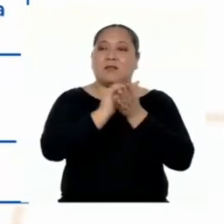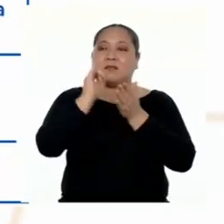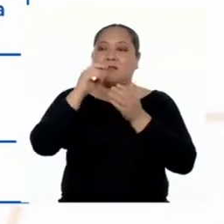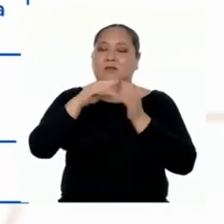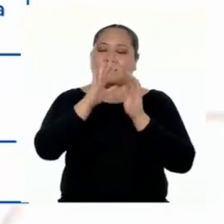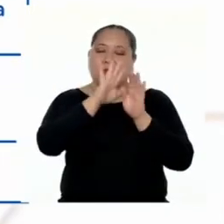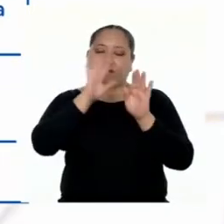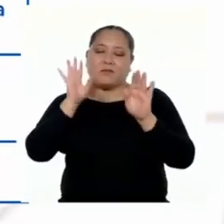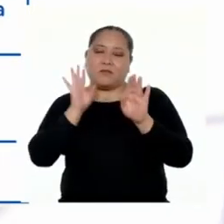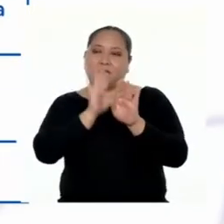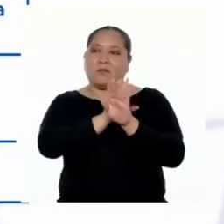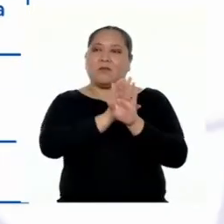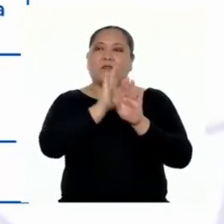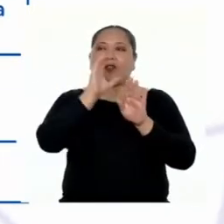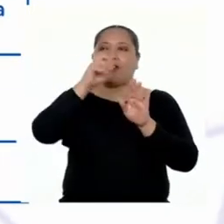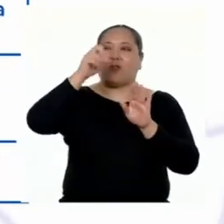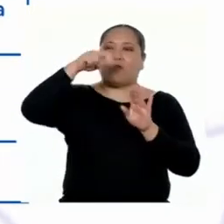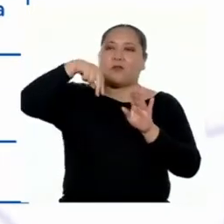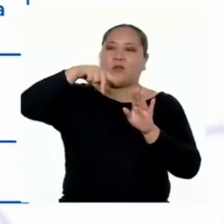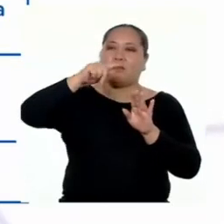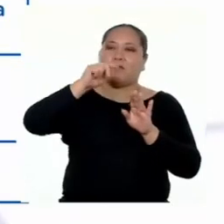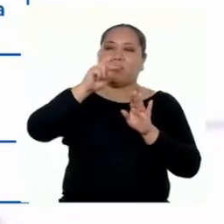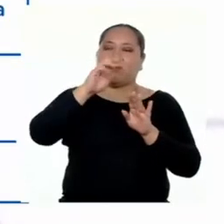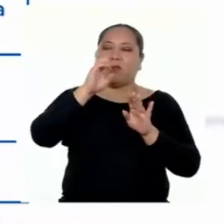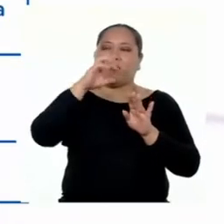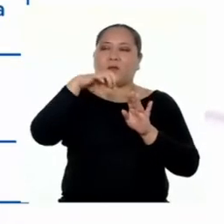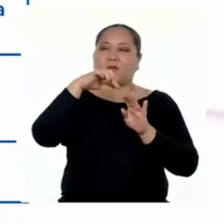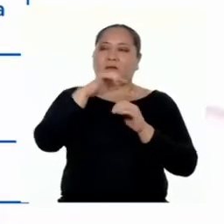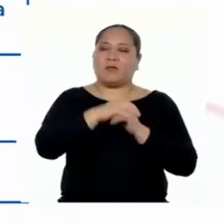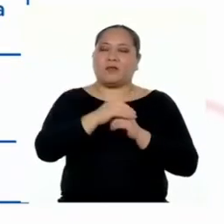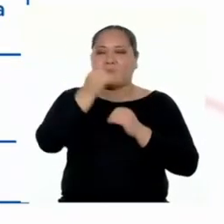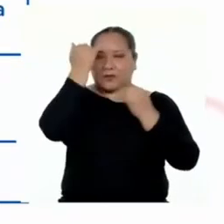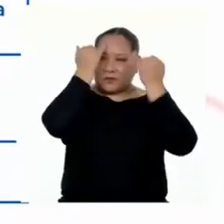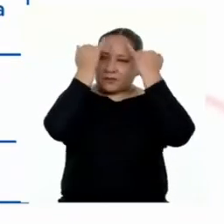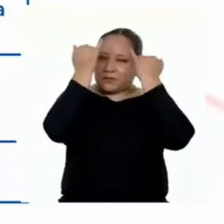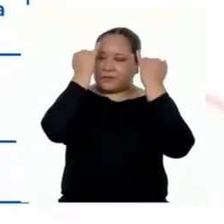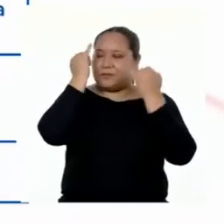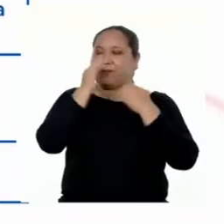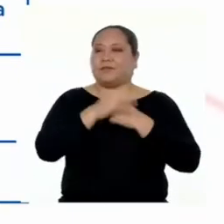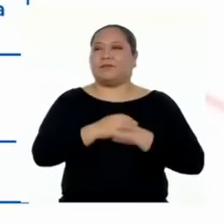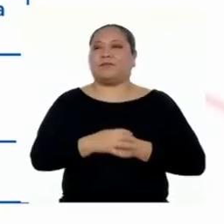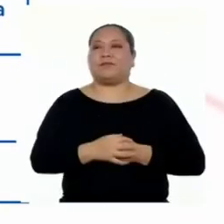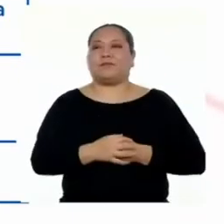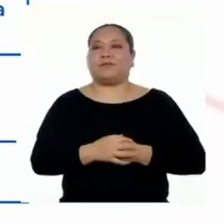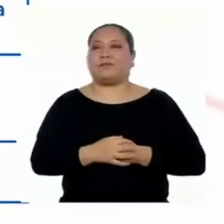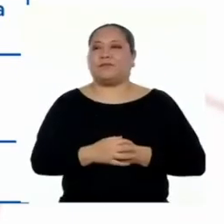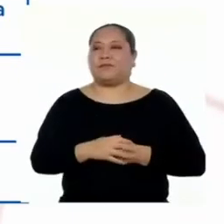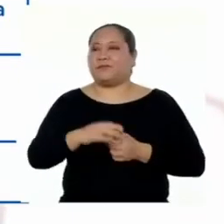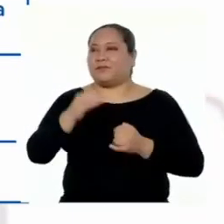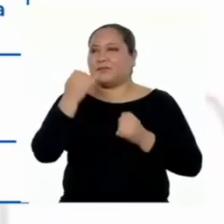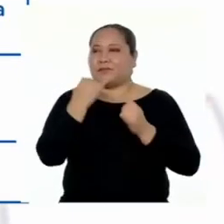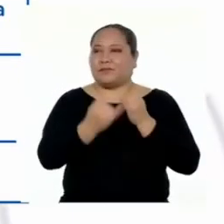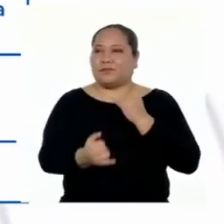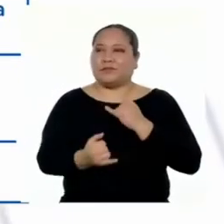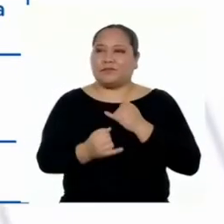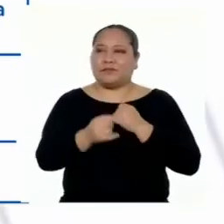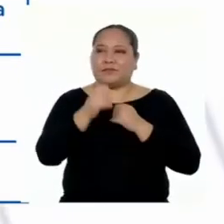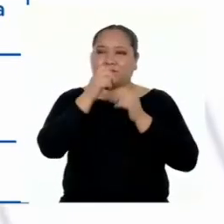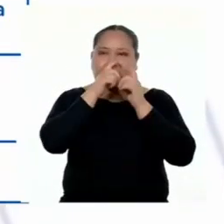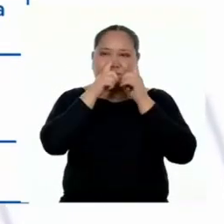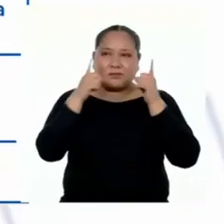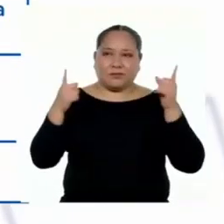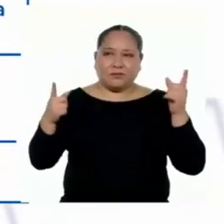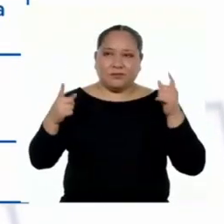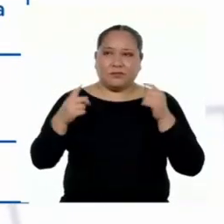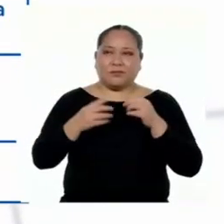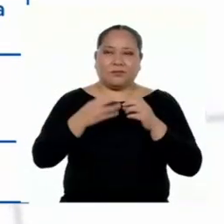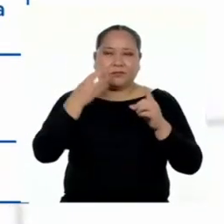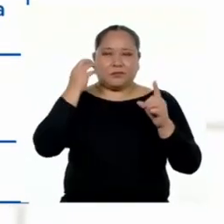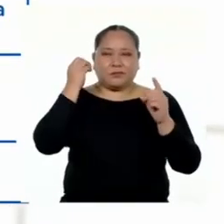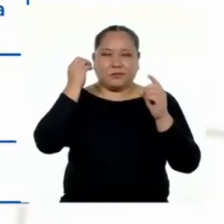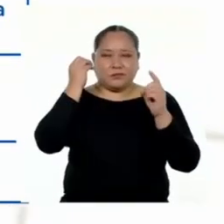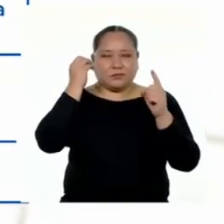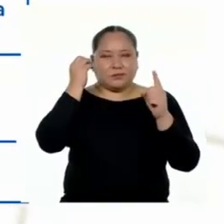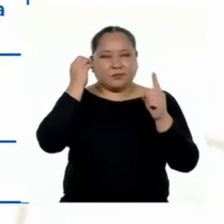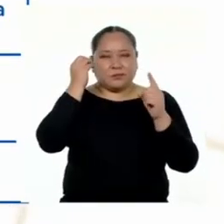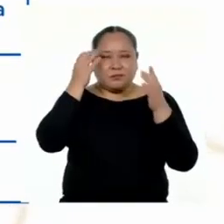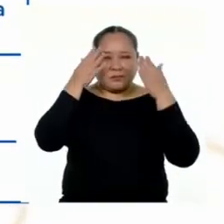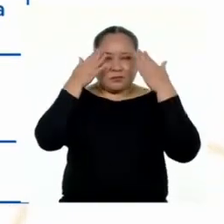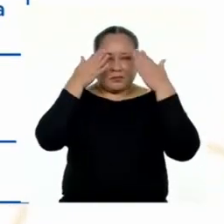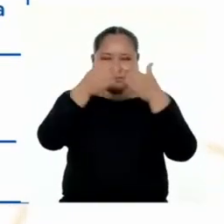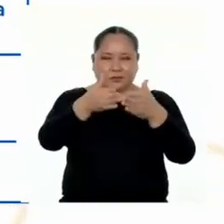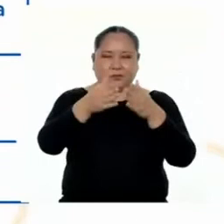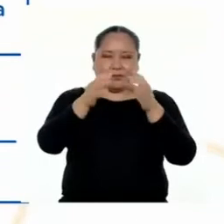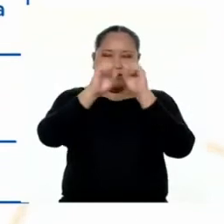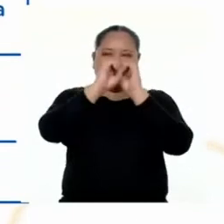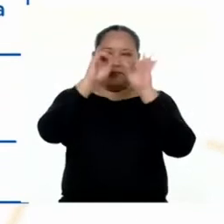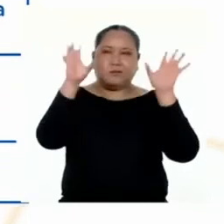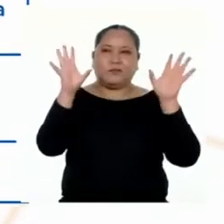contraportada. Donde irá una idea o conclusiones de lo aprendido. Y por último, el lenguaje que usaré será objetivo y claro.